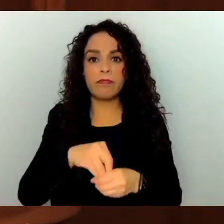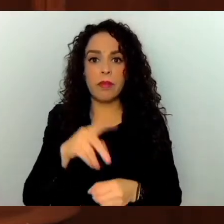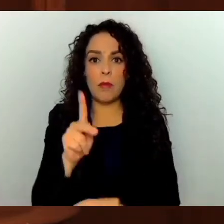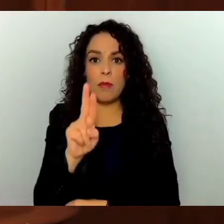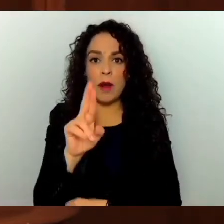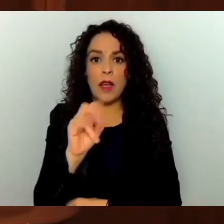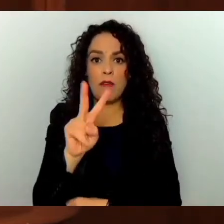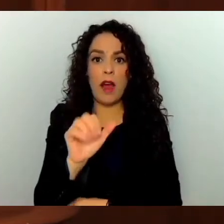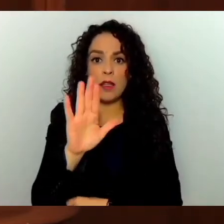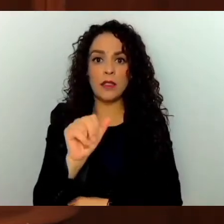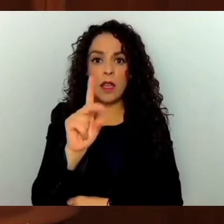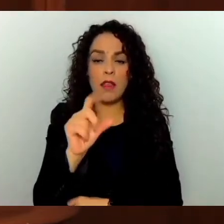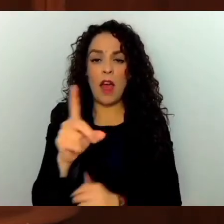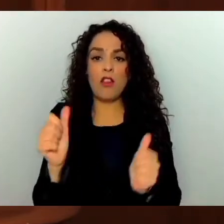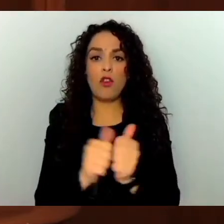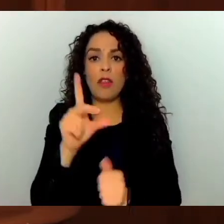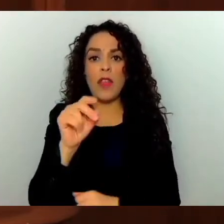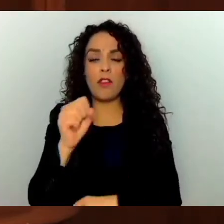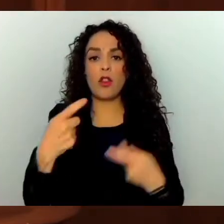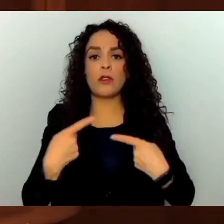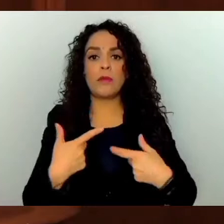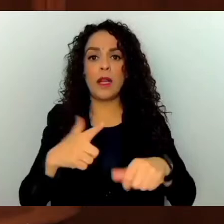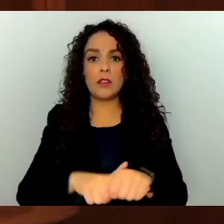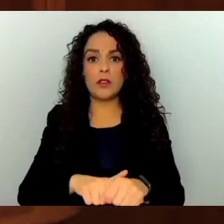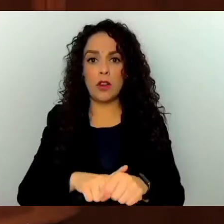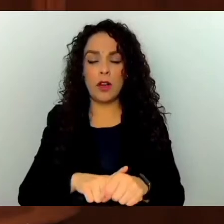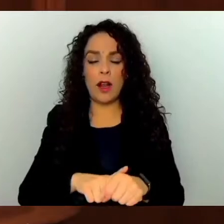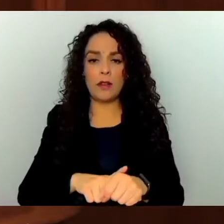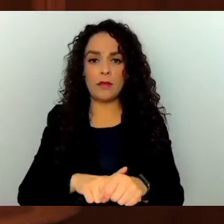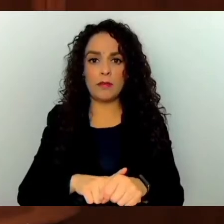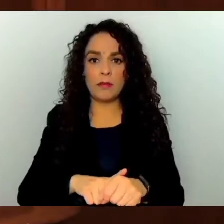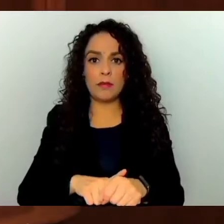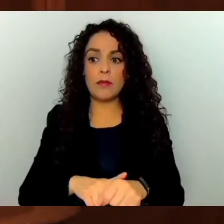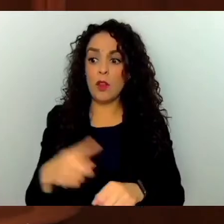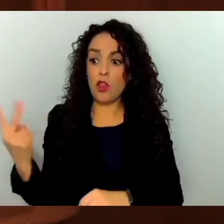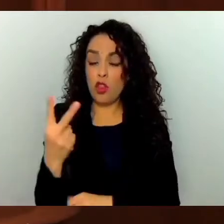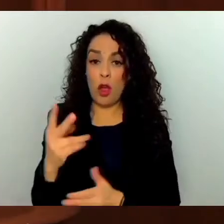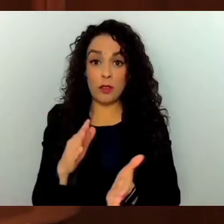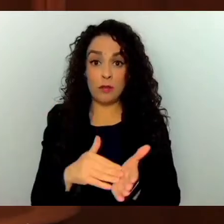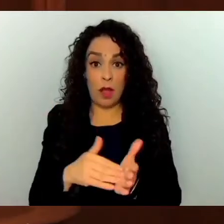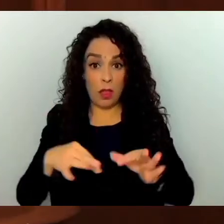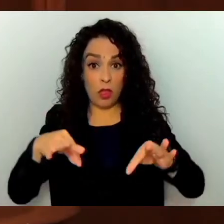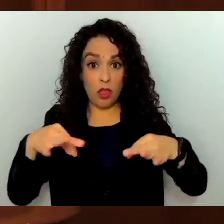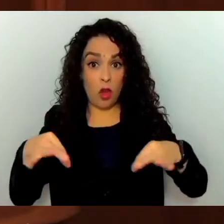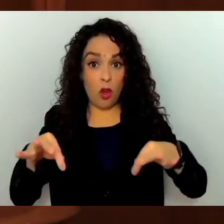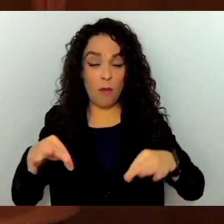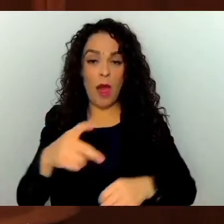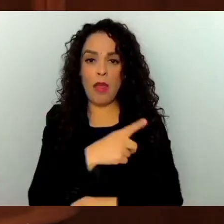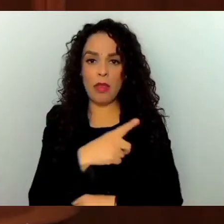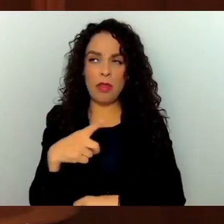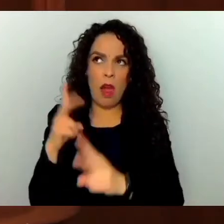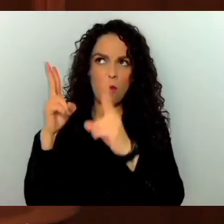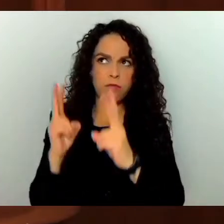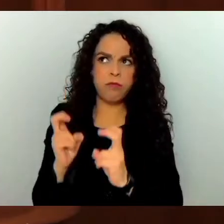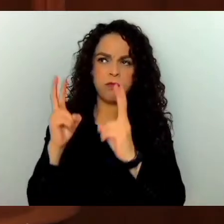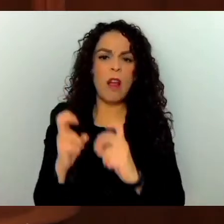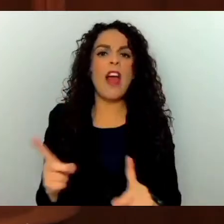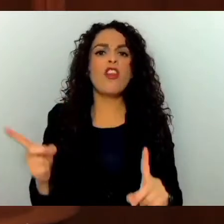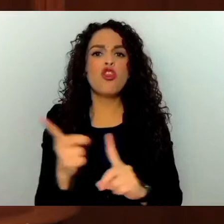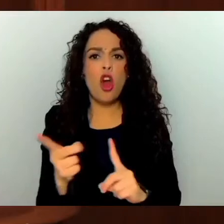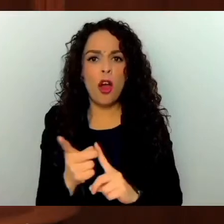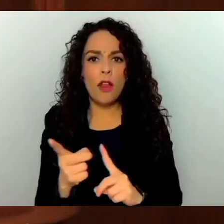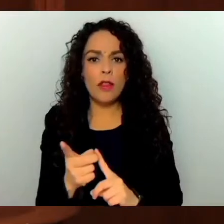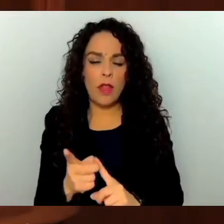de los datos personales adscritos en la presente convocatoria. Ambos documentos deberán descargarse de la página de la